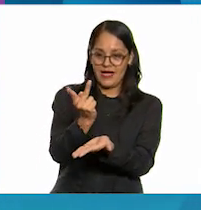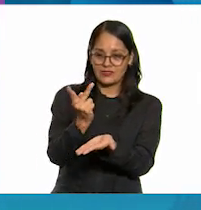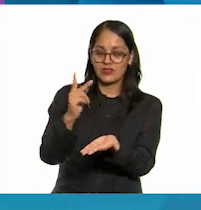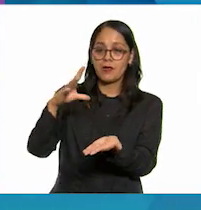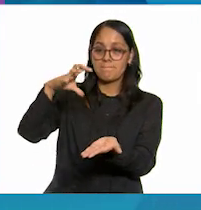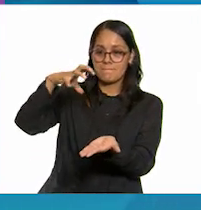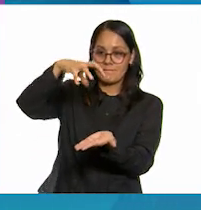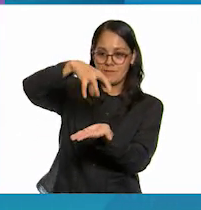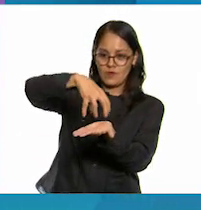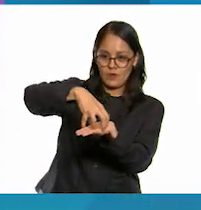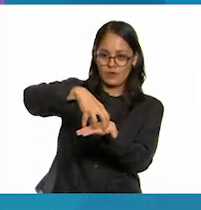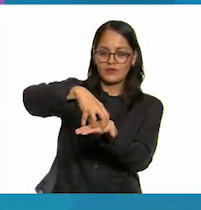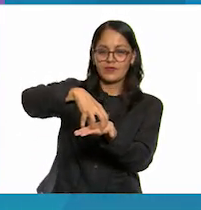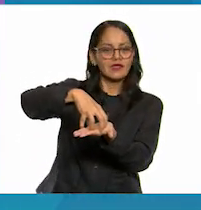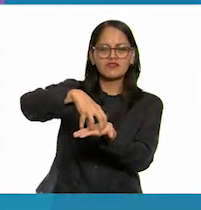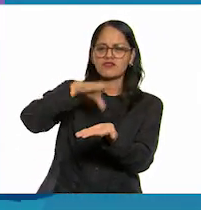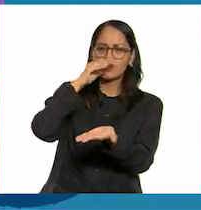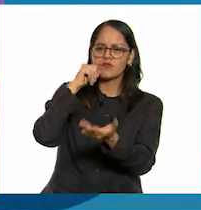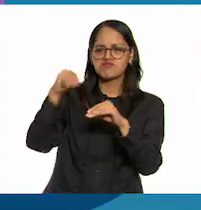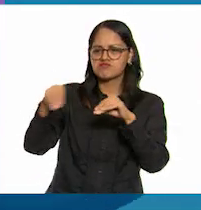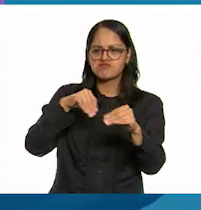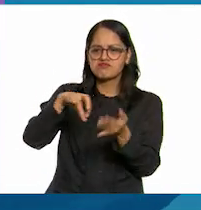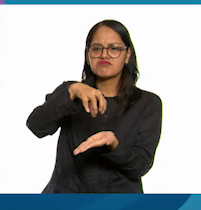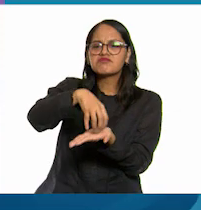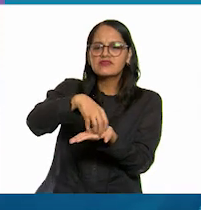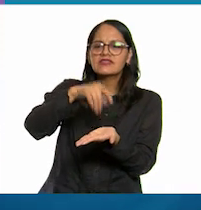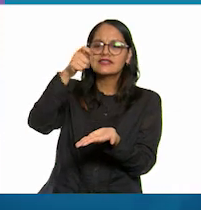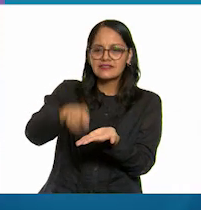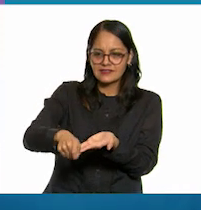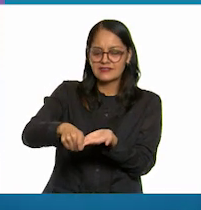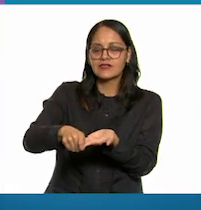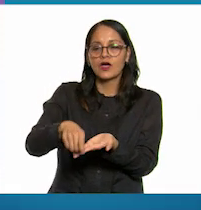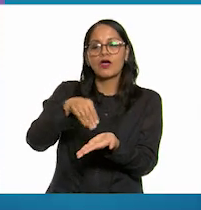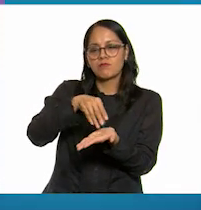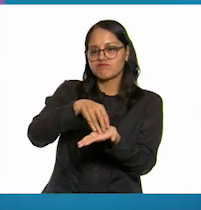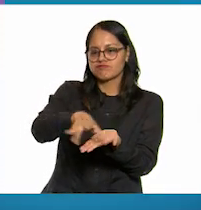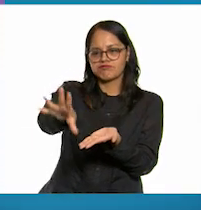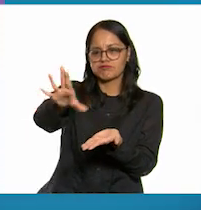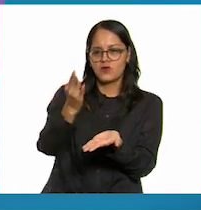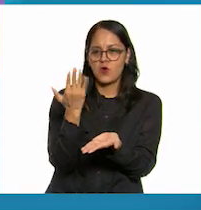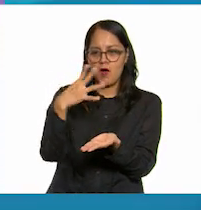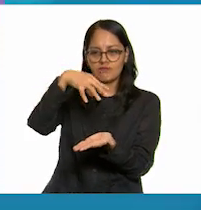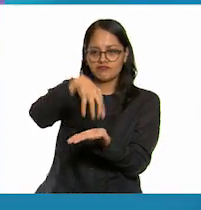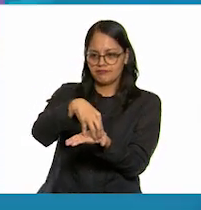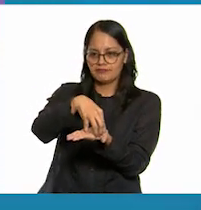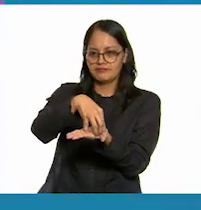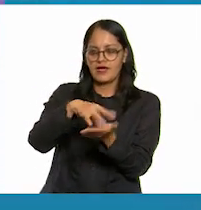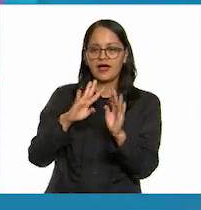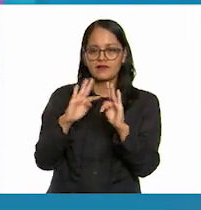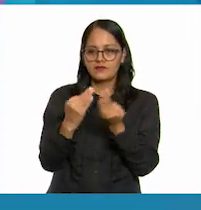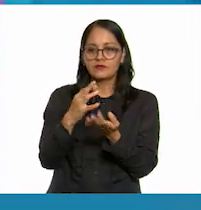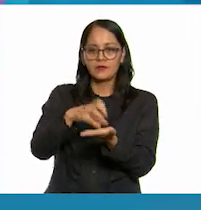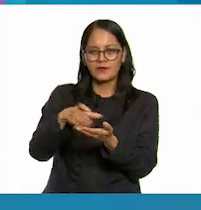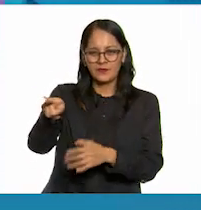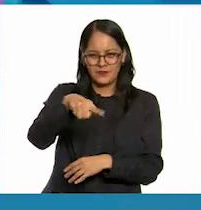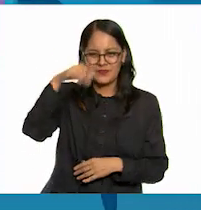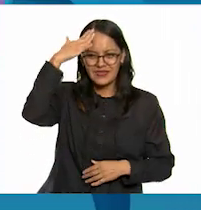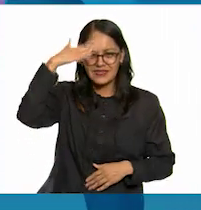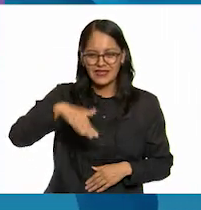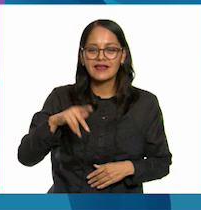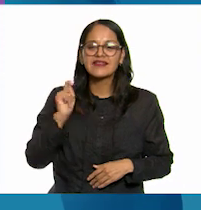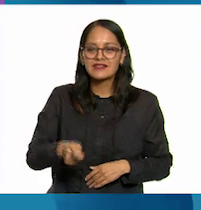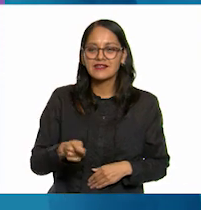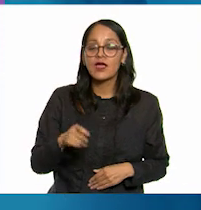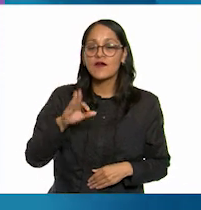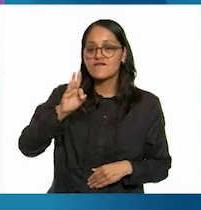se opone al movimiento del balón y esto impide que se deslice verdad bueno este pero tú sabes perfectamente que